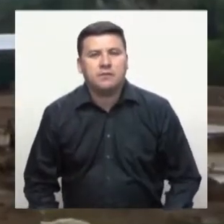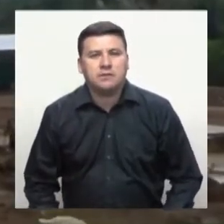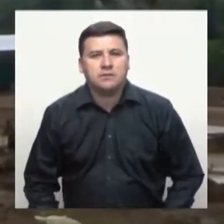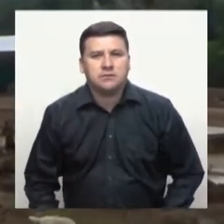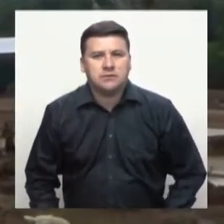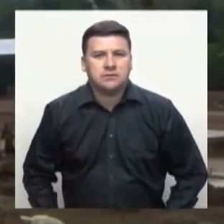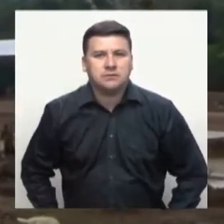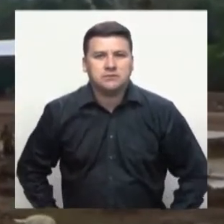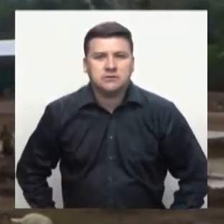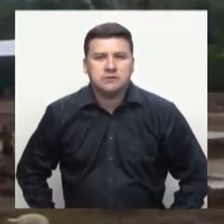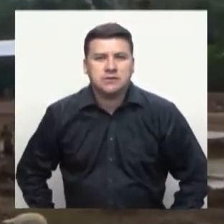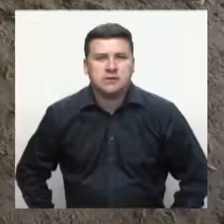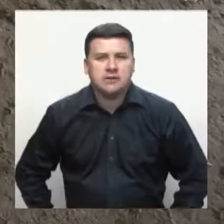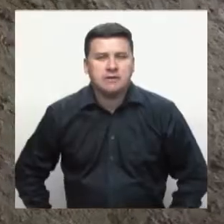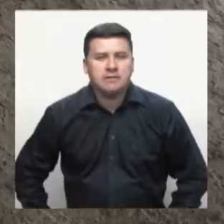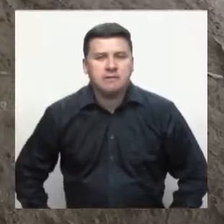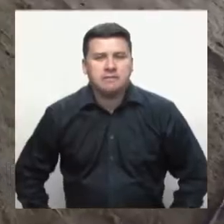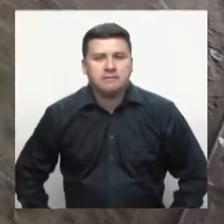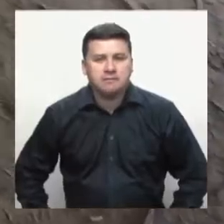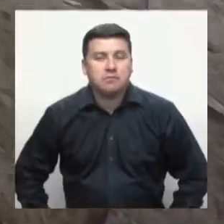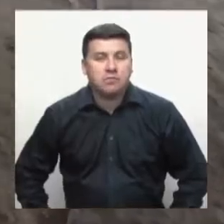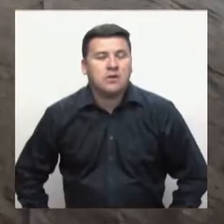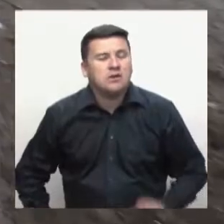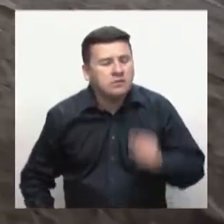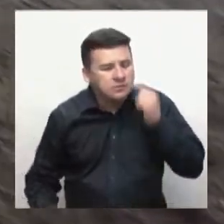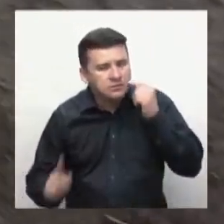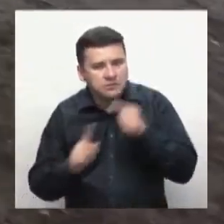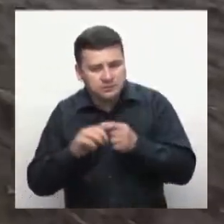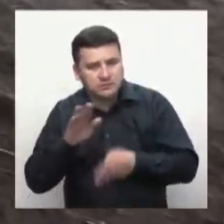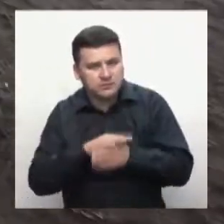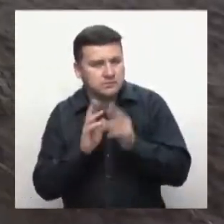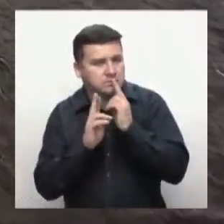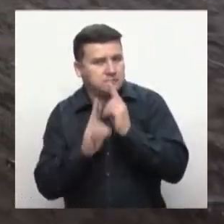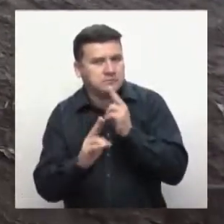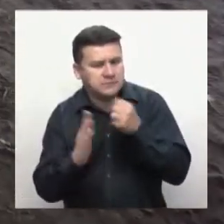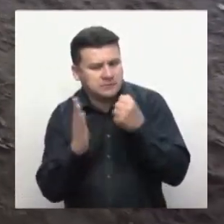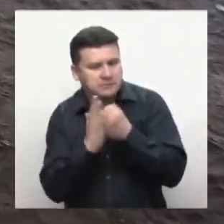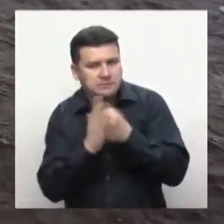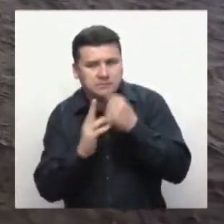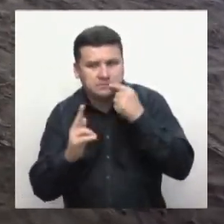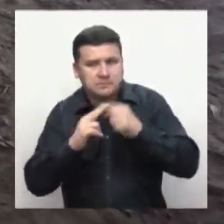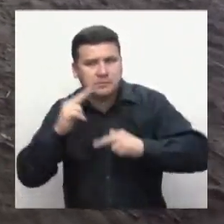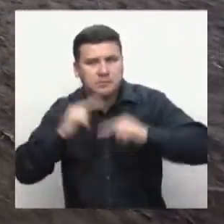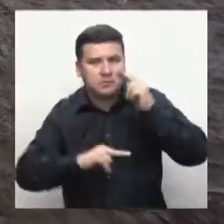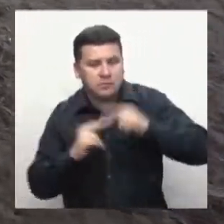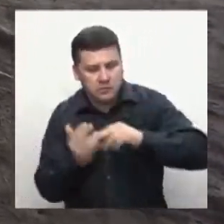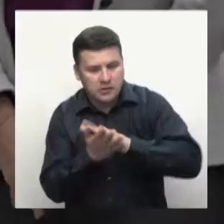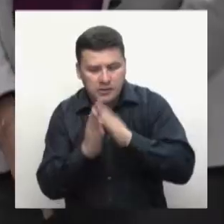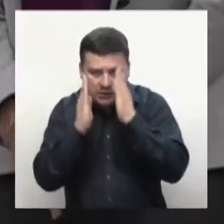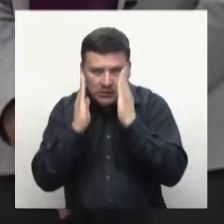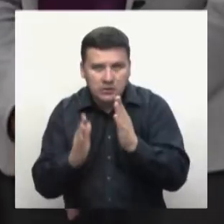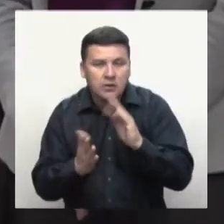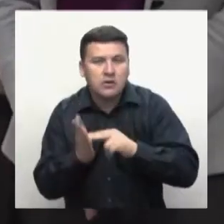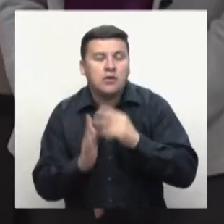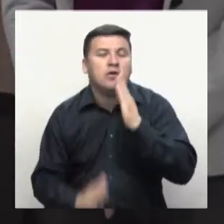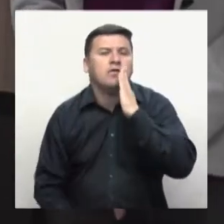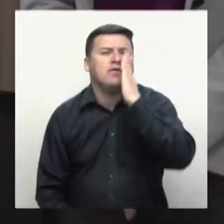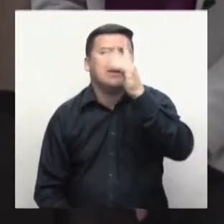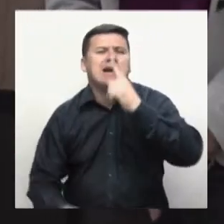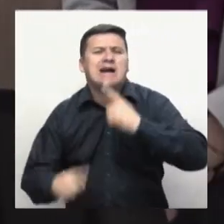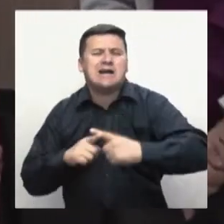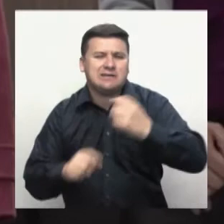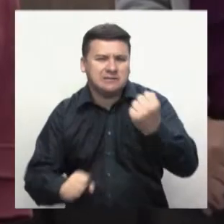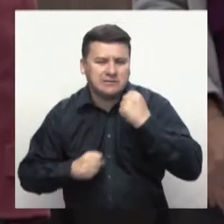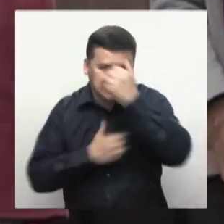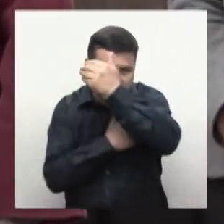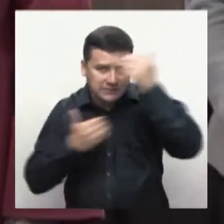Con el objetivo de seguir respondiendo a los retos de la construcción de la paz y la atención a los futuros excombatientes de las FARC, la ministra de Trabajo, Clara